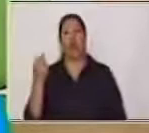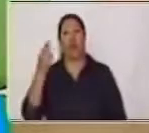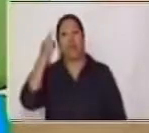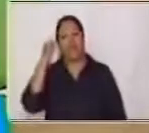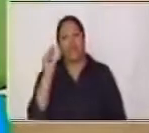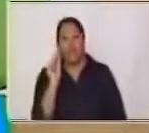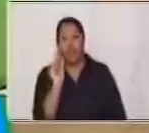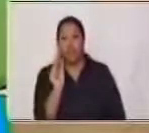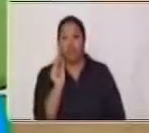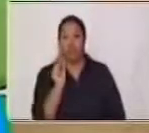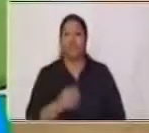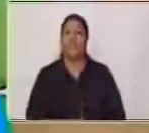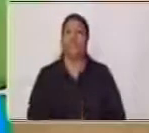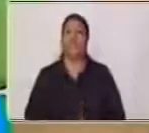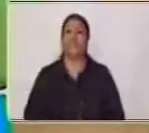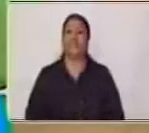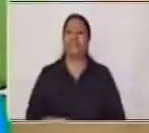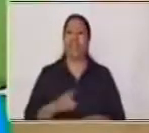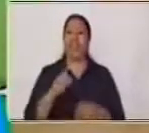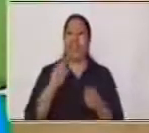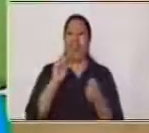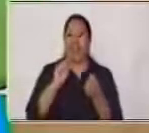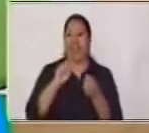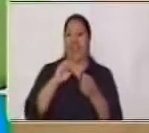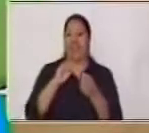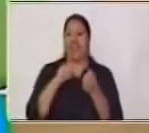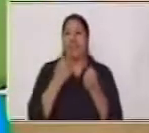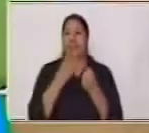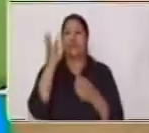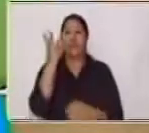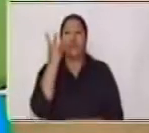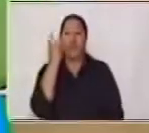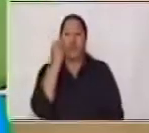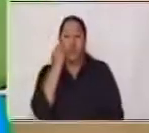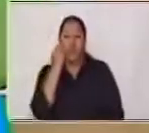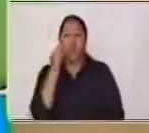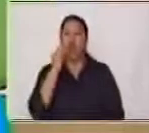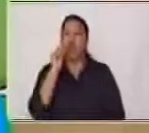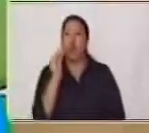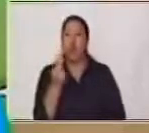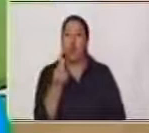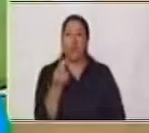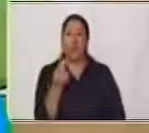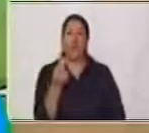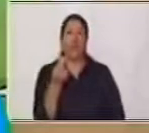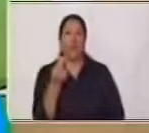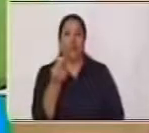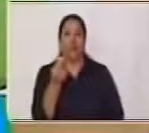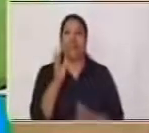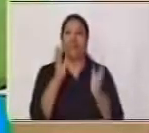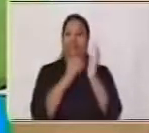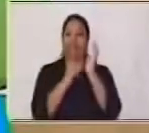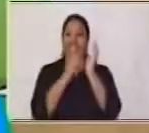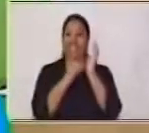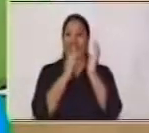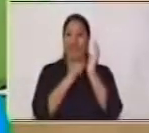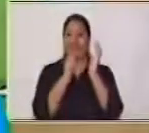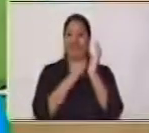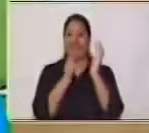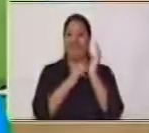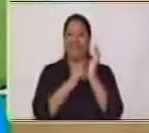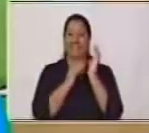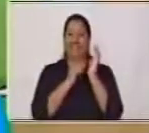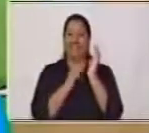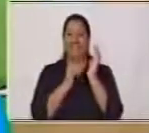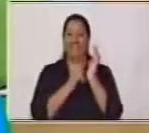Tenemos un Limón Tenemos Uvas Tenemos Naranja Y